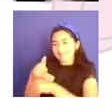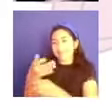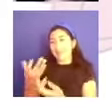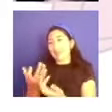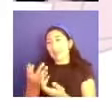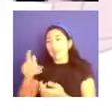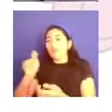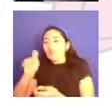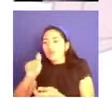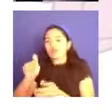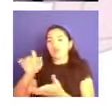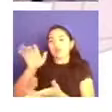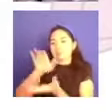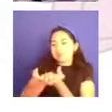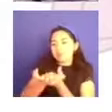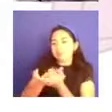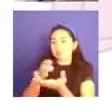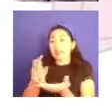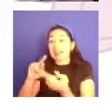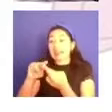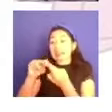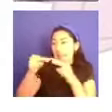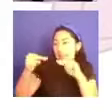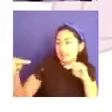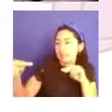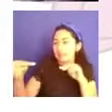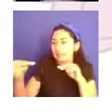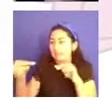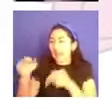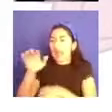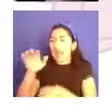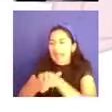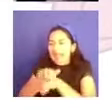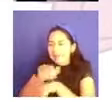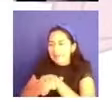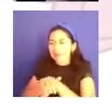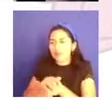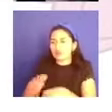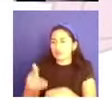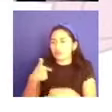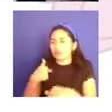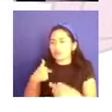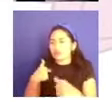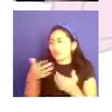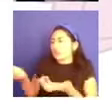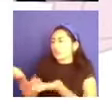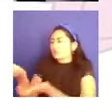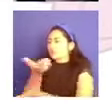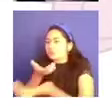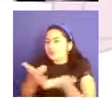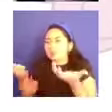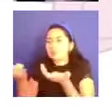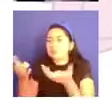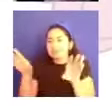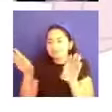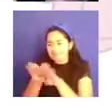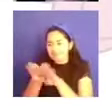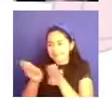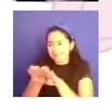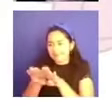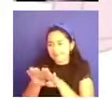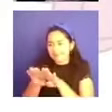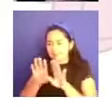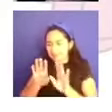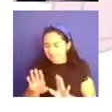pareja, con los amigos que son como los tres grandes espacios en donde yo voy pues estableciendo este mundo psicosocial.